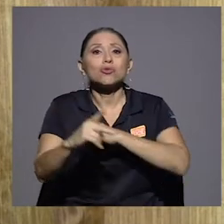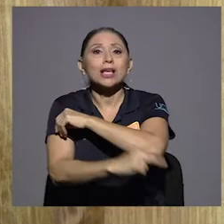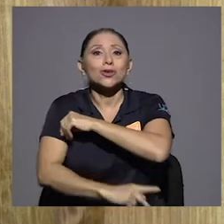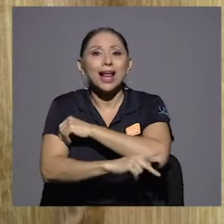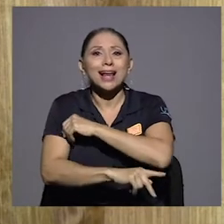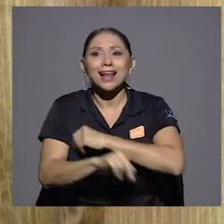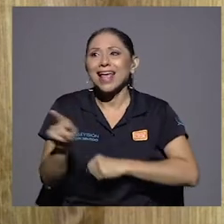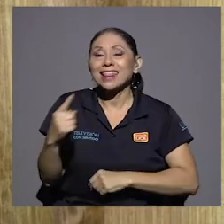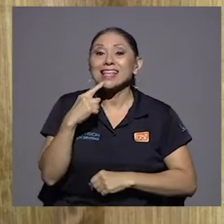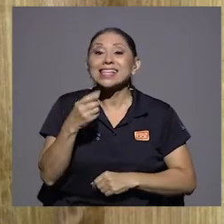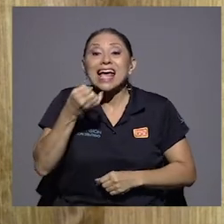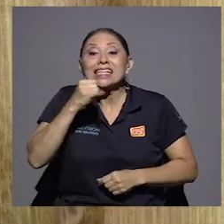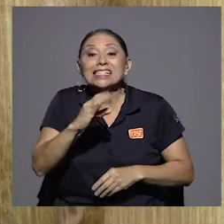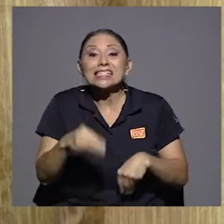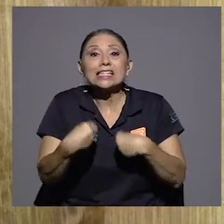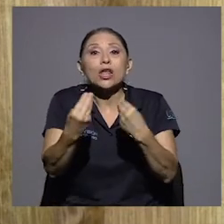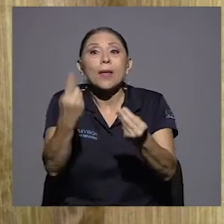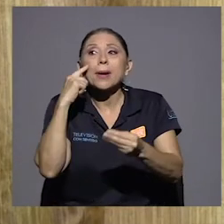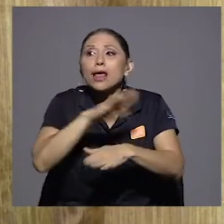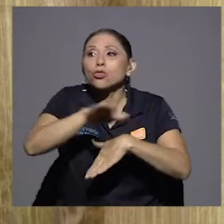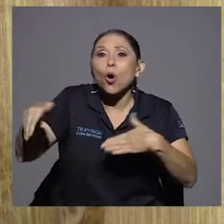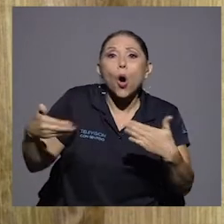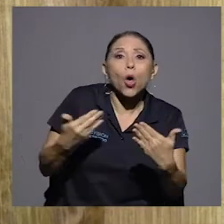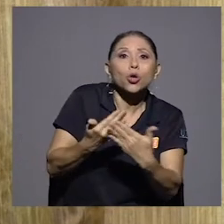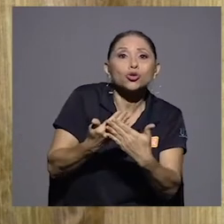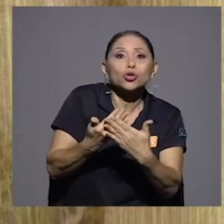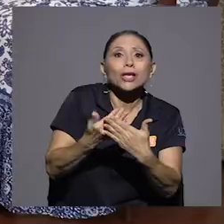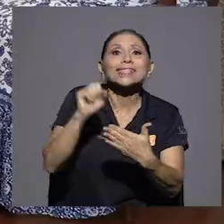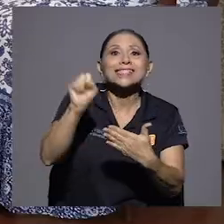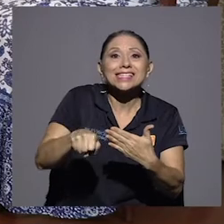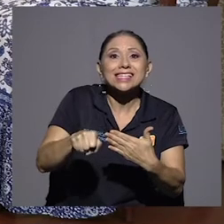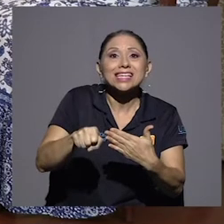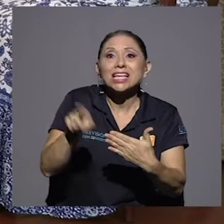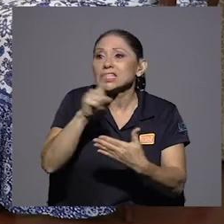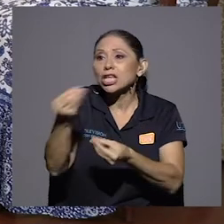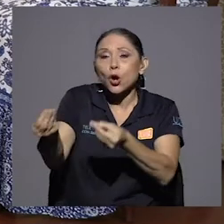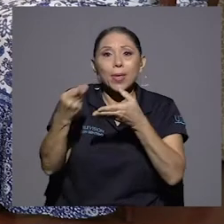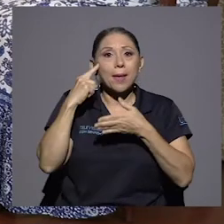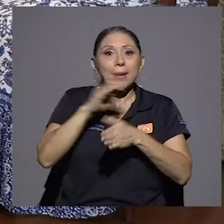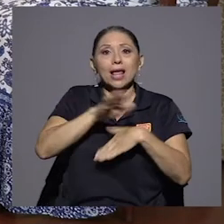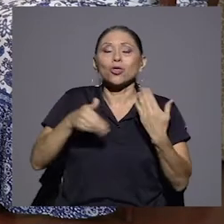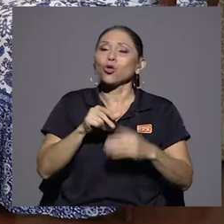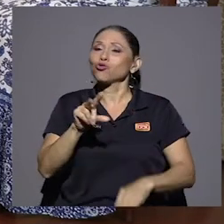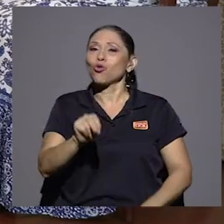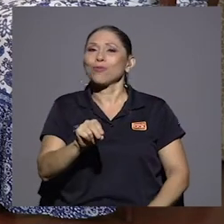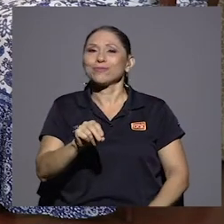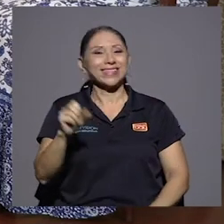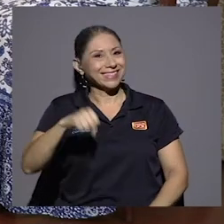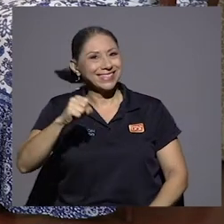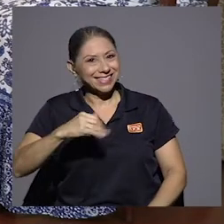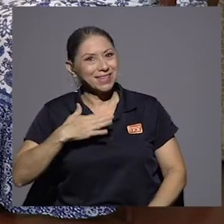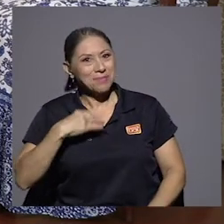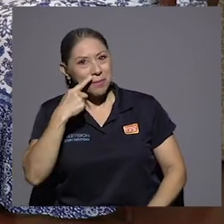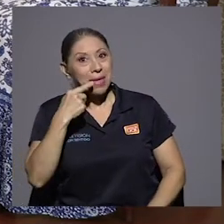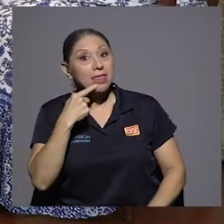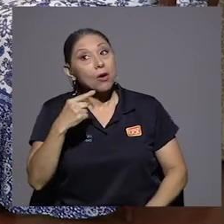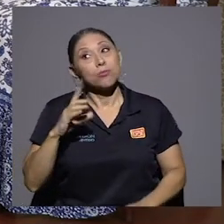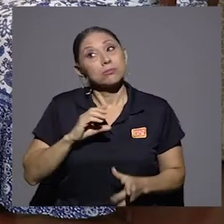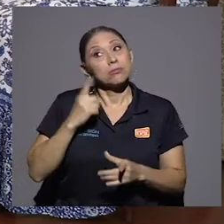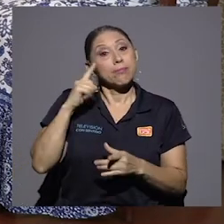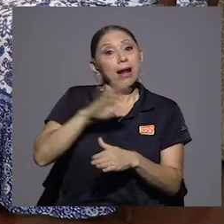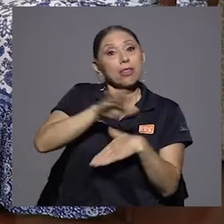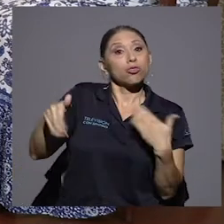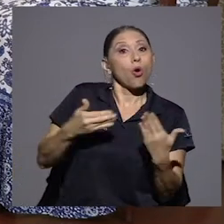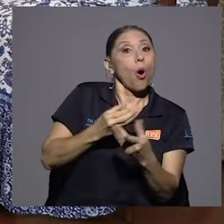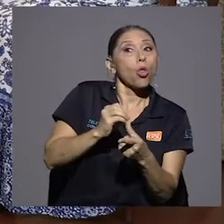si es para todos, sí, si no, no. Ah, sí. Él dijo, o para todos, o para mí no. Y en ese recorrido de